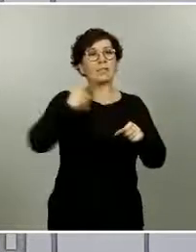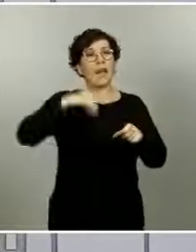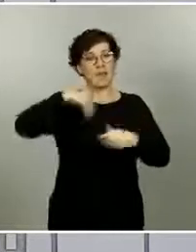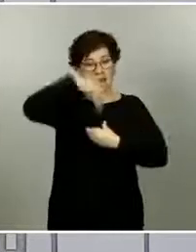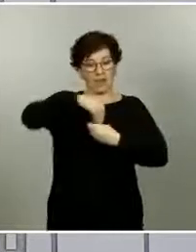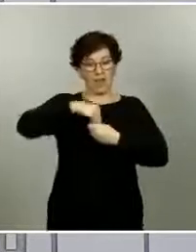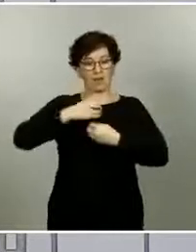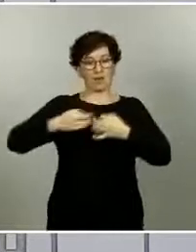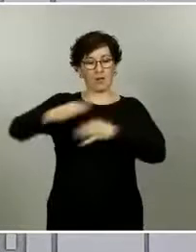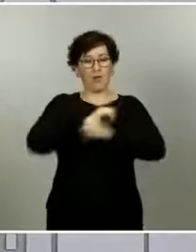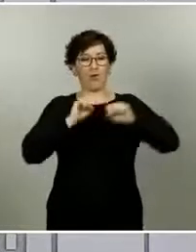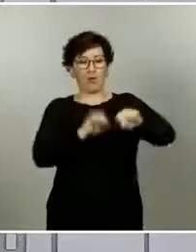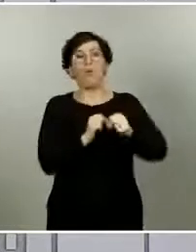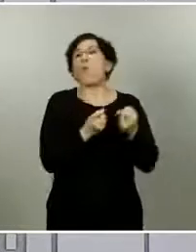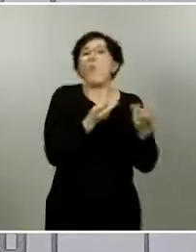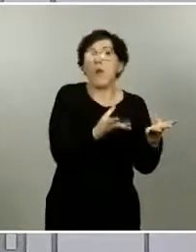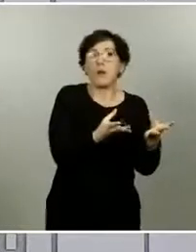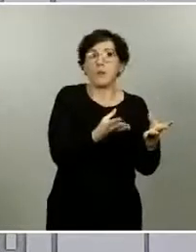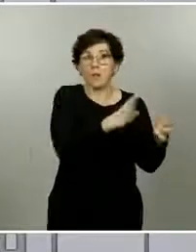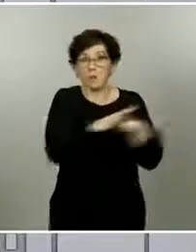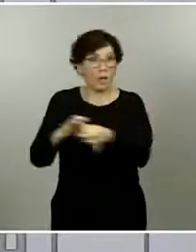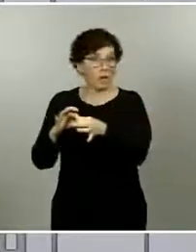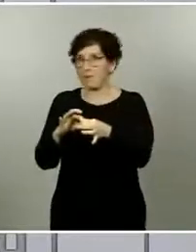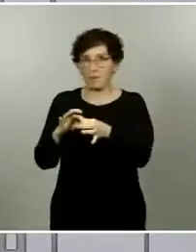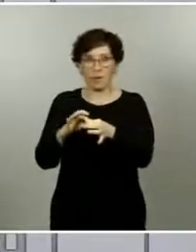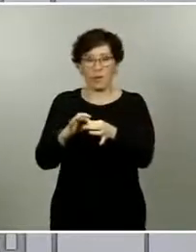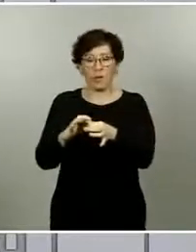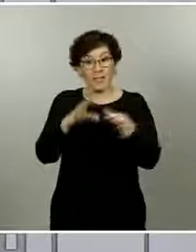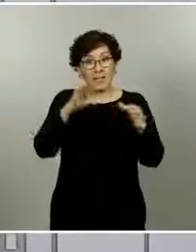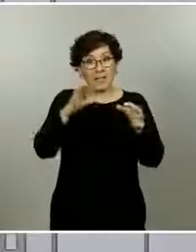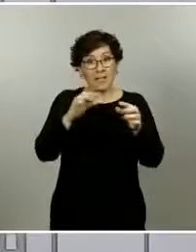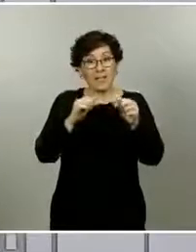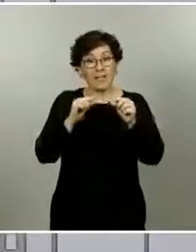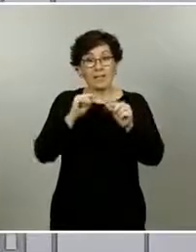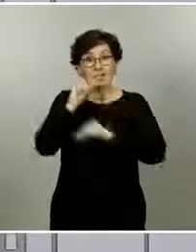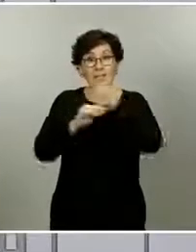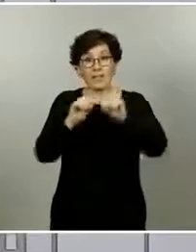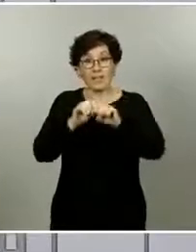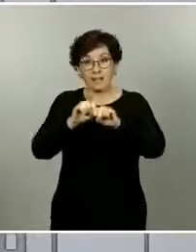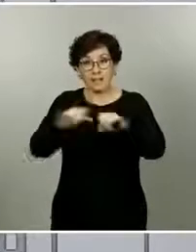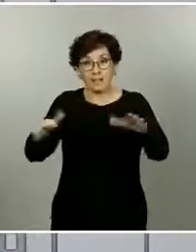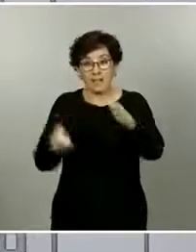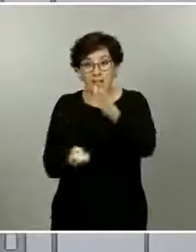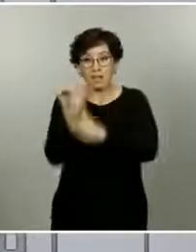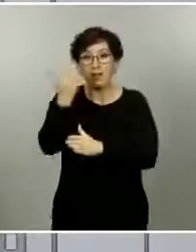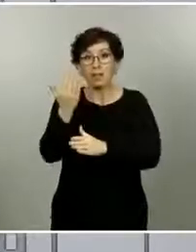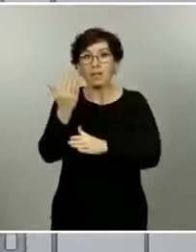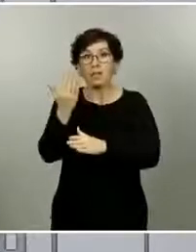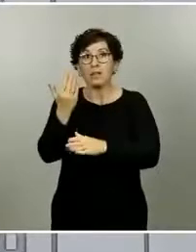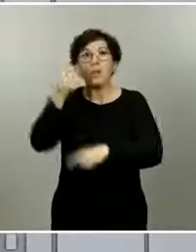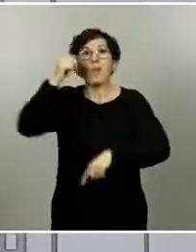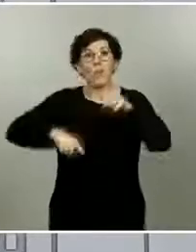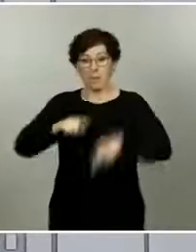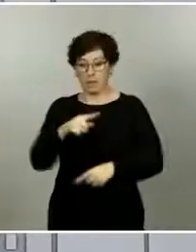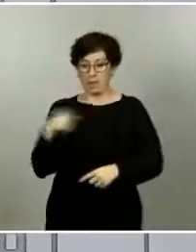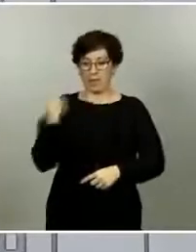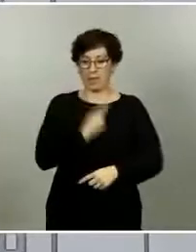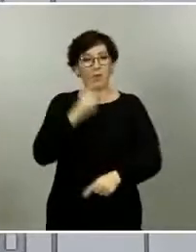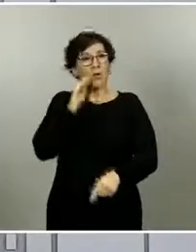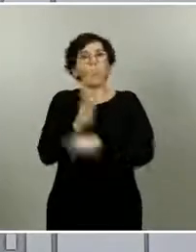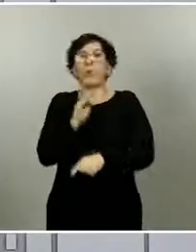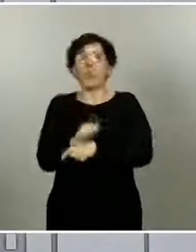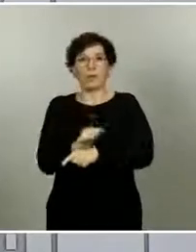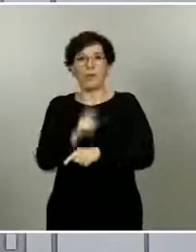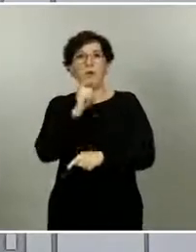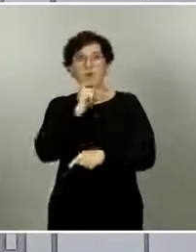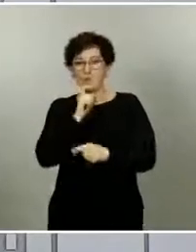protegidas, como de lo prudentes que seamos todos a la hora de establecer nuestras relaciones sociales con las personas que hay a nuestro